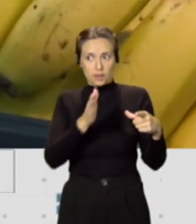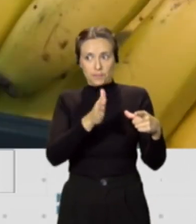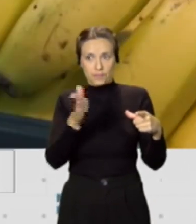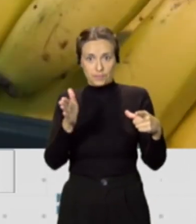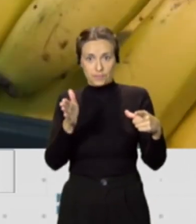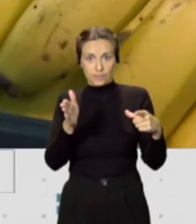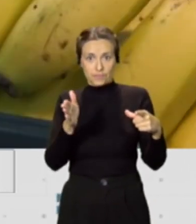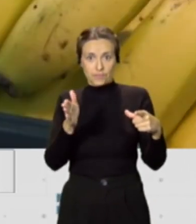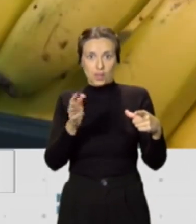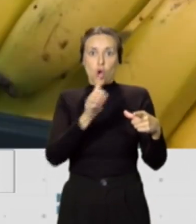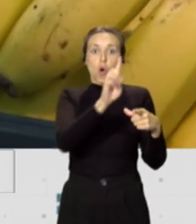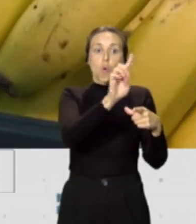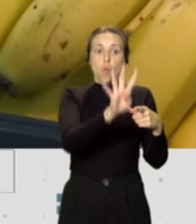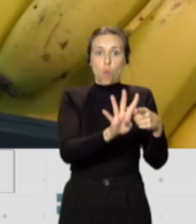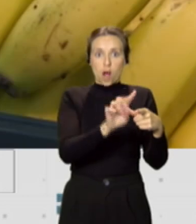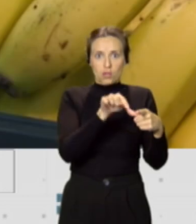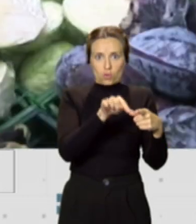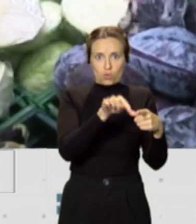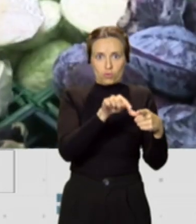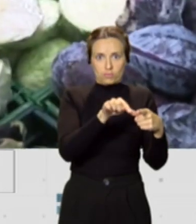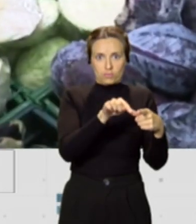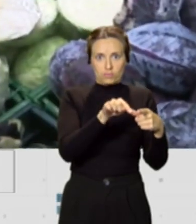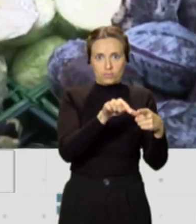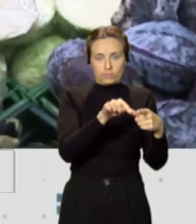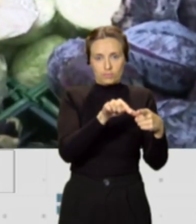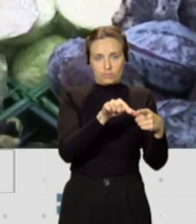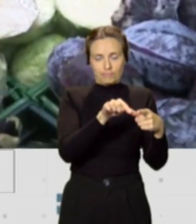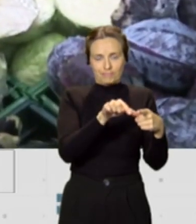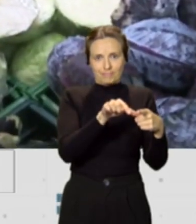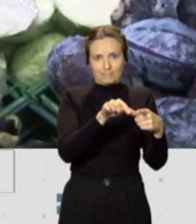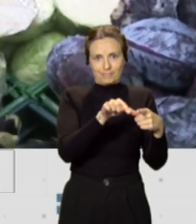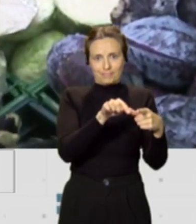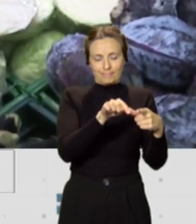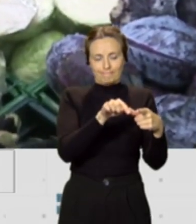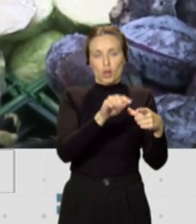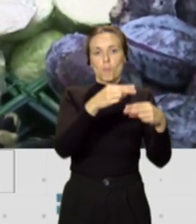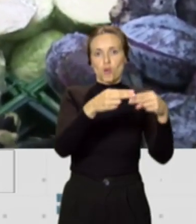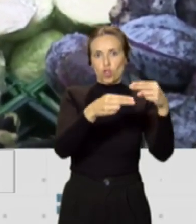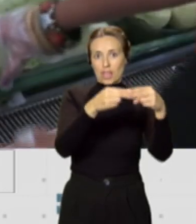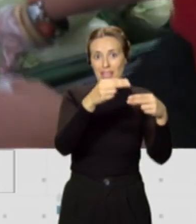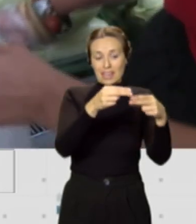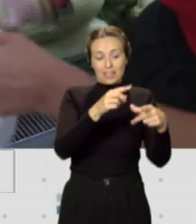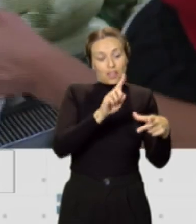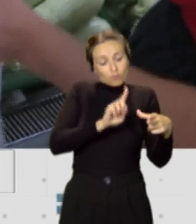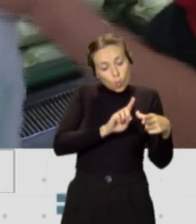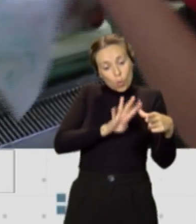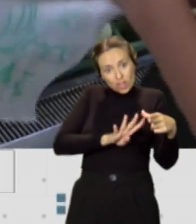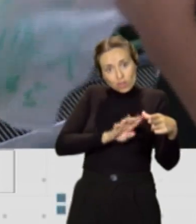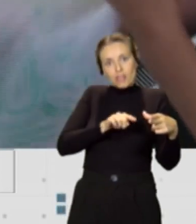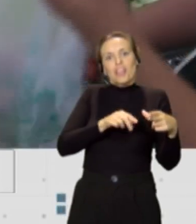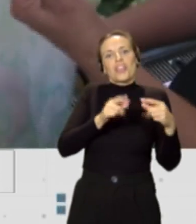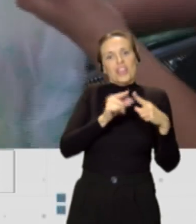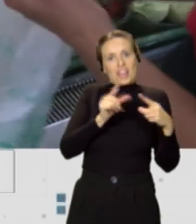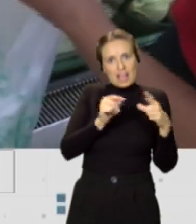de la otra mitad sería el tercio a lo que corresponde a las proteínas y el otro a los cereales.